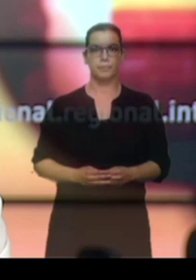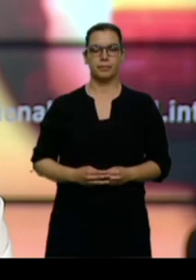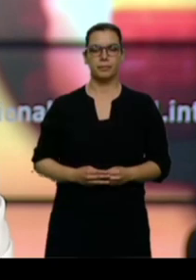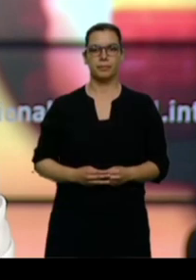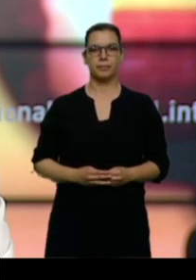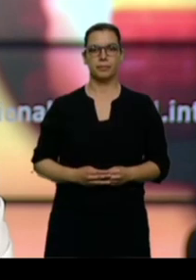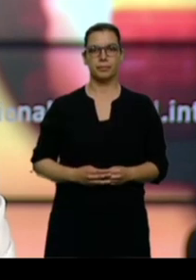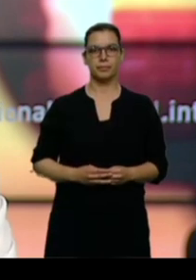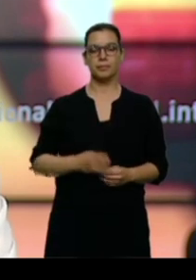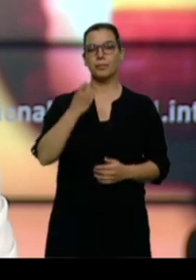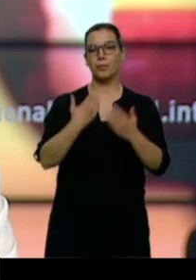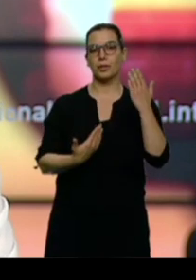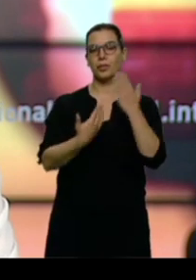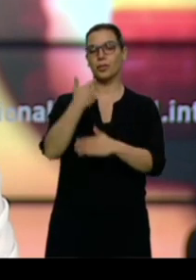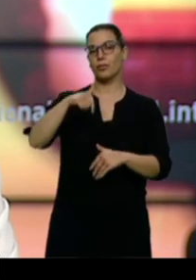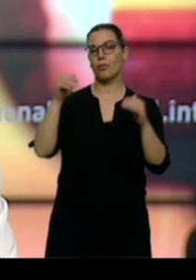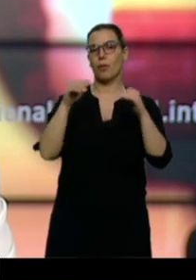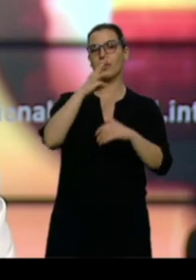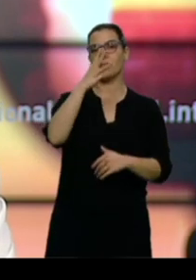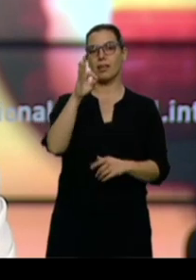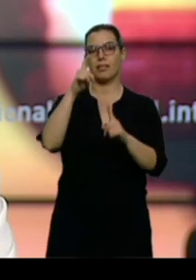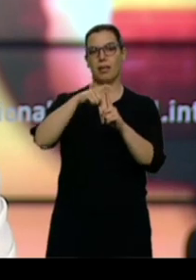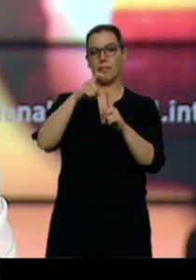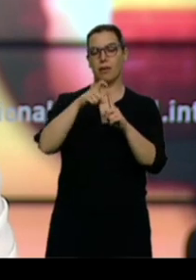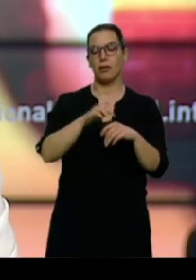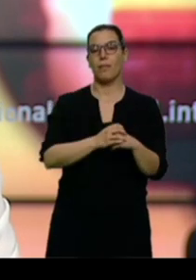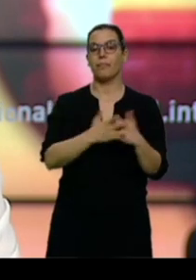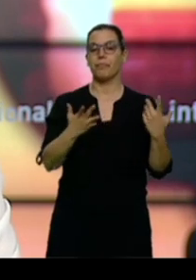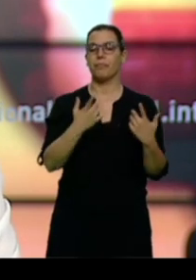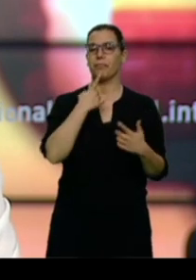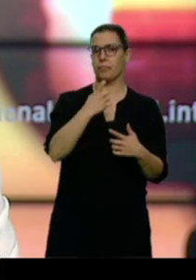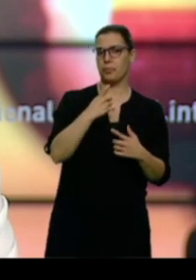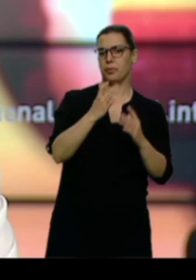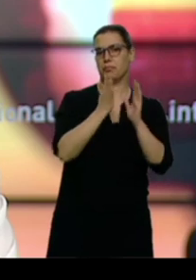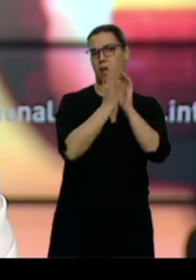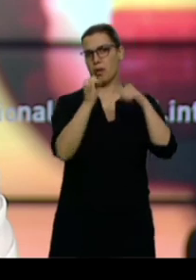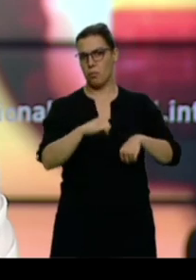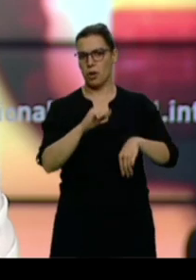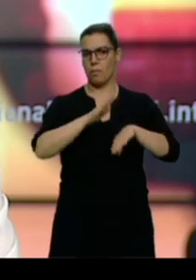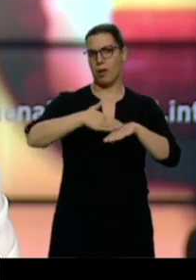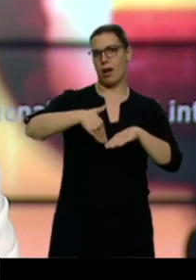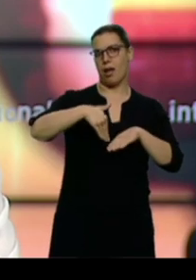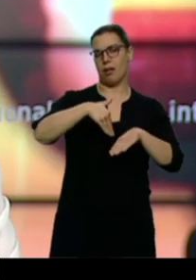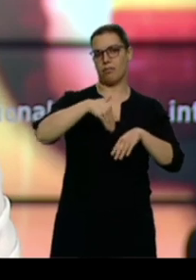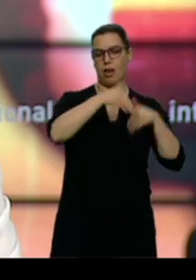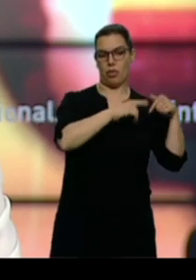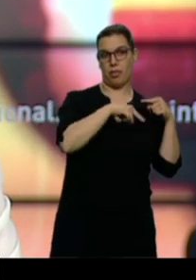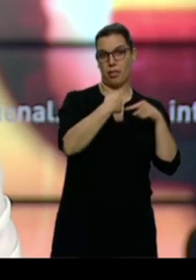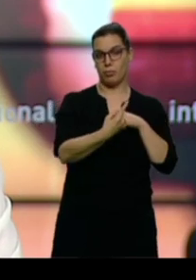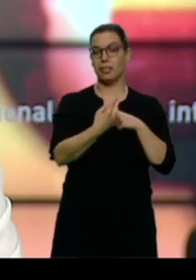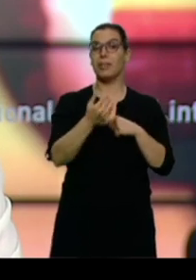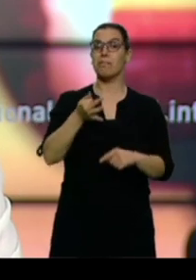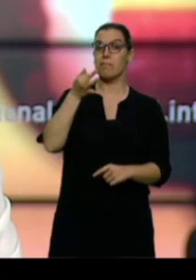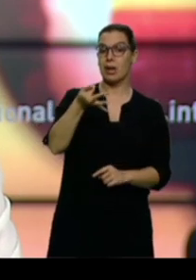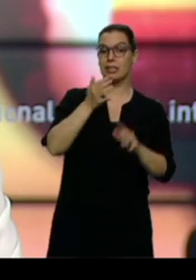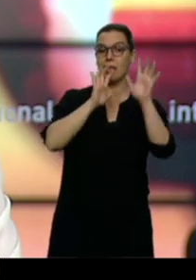Buenos días, jueves 30 de mayo, a la dificultad de llegar a acuerdos postelectorales, se suma en León los errores en la atribución de